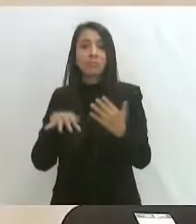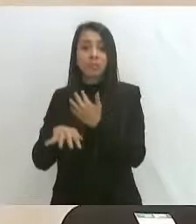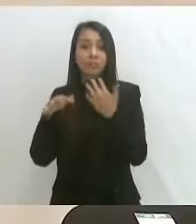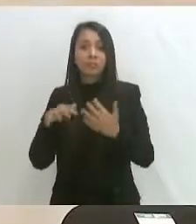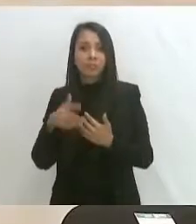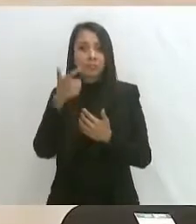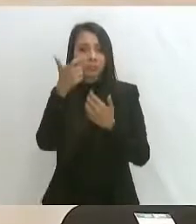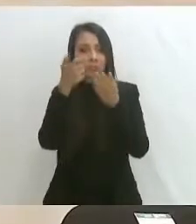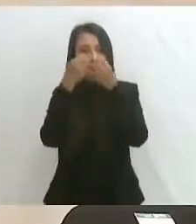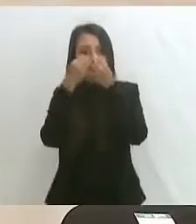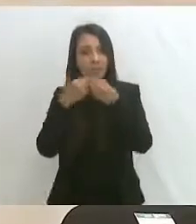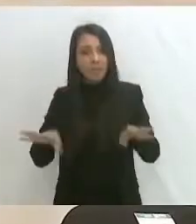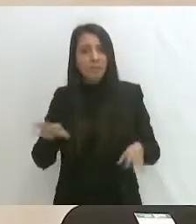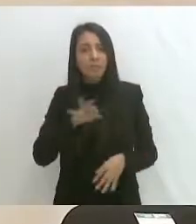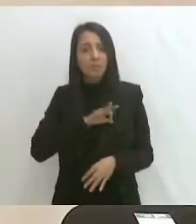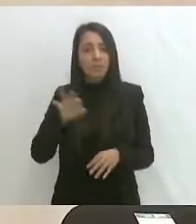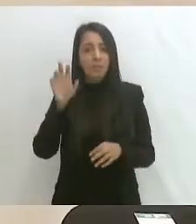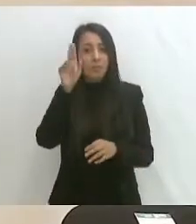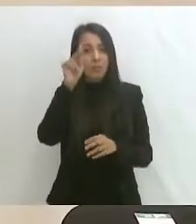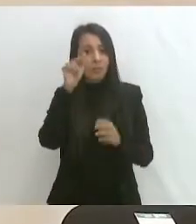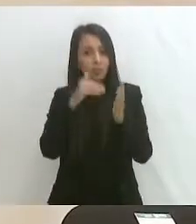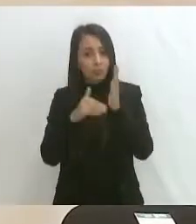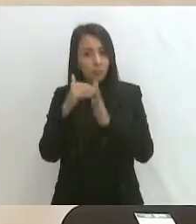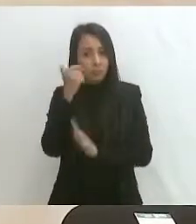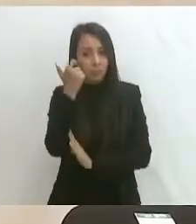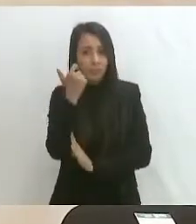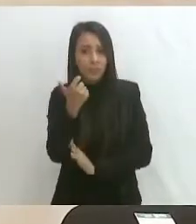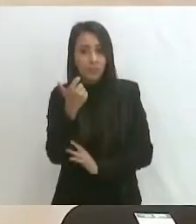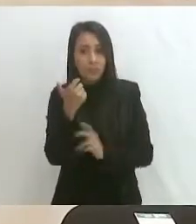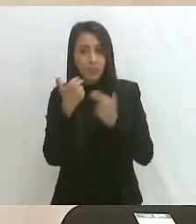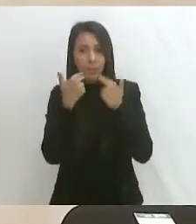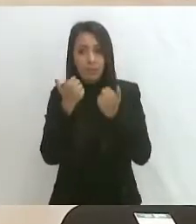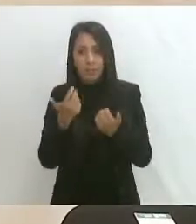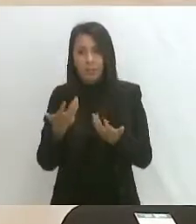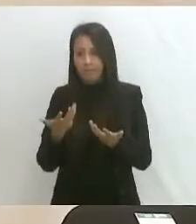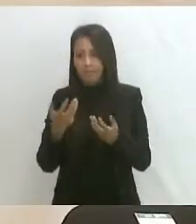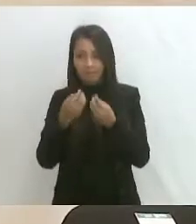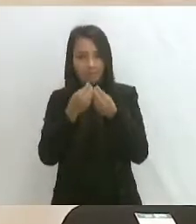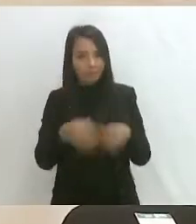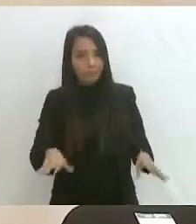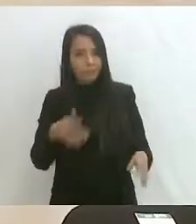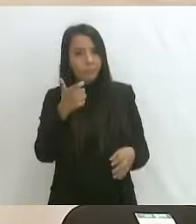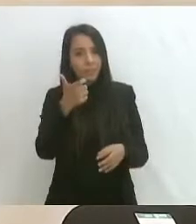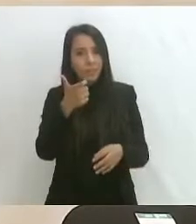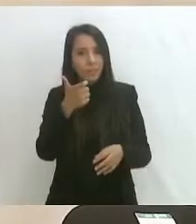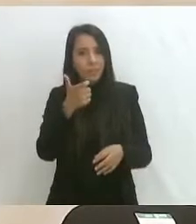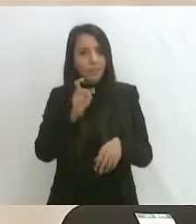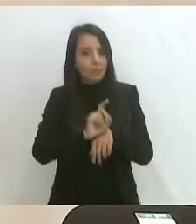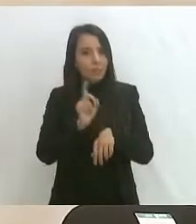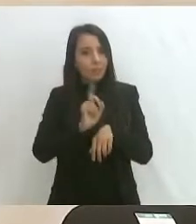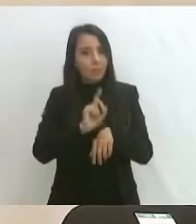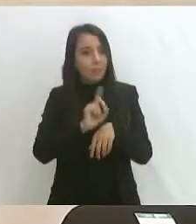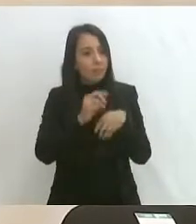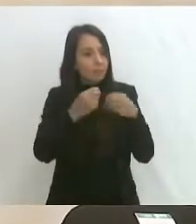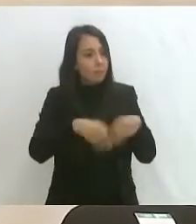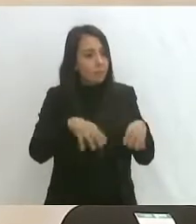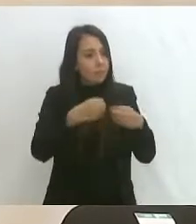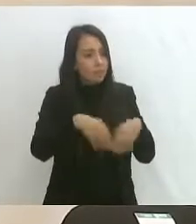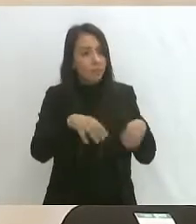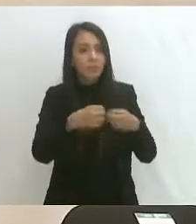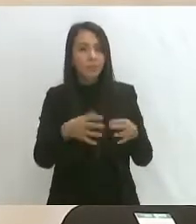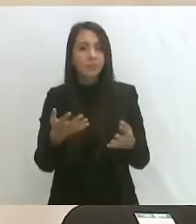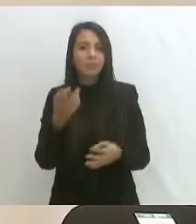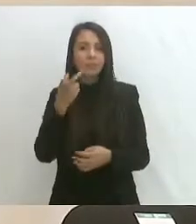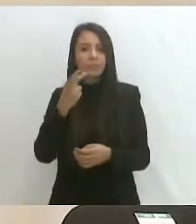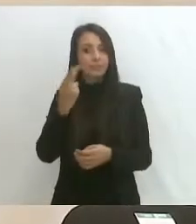alrededor de 80 millones de pesos y entonces, pues sí, nosotros necesitamos recuperar